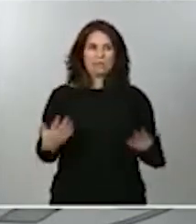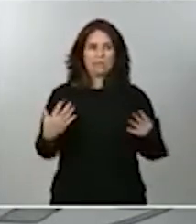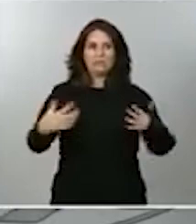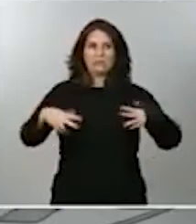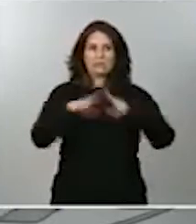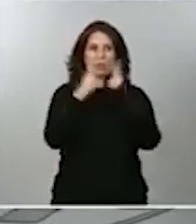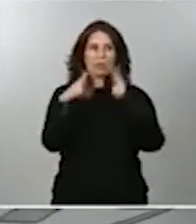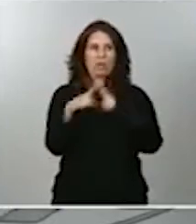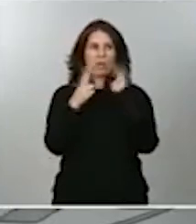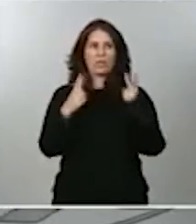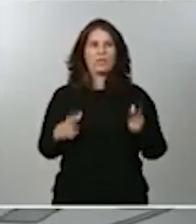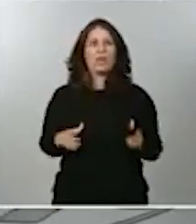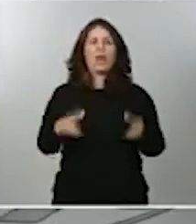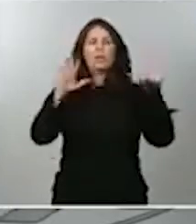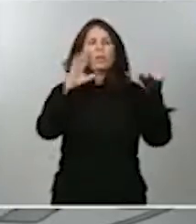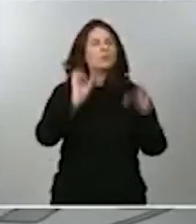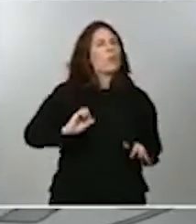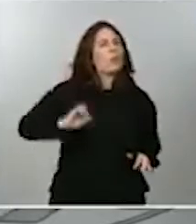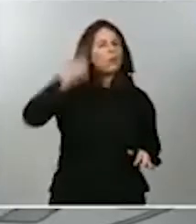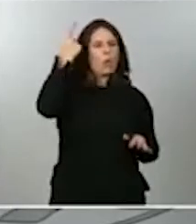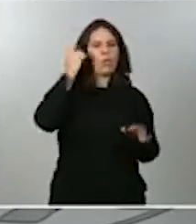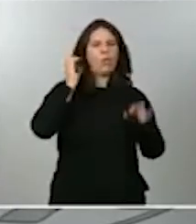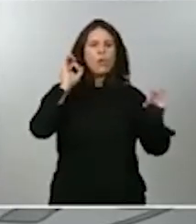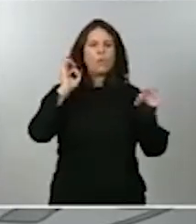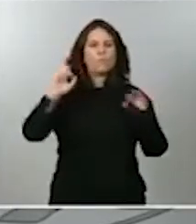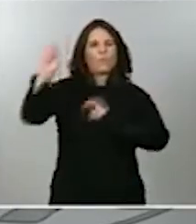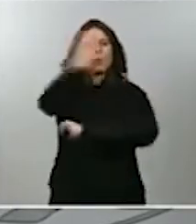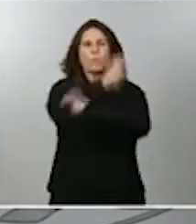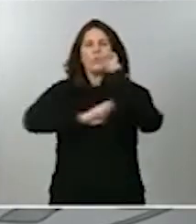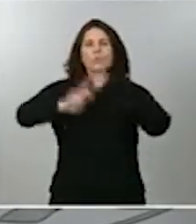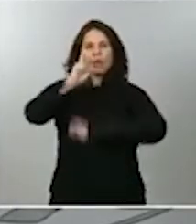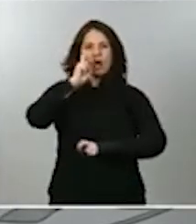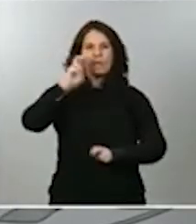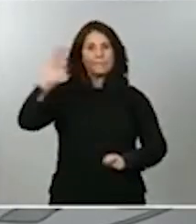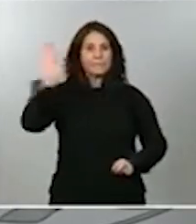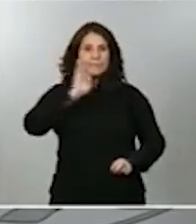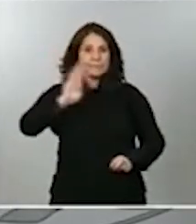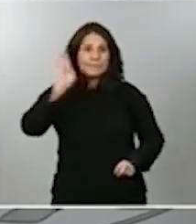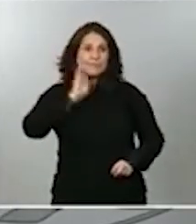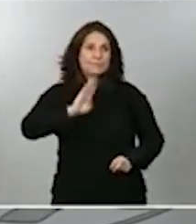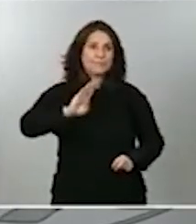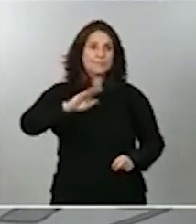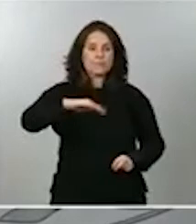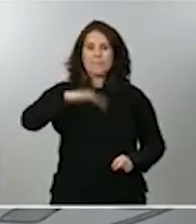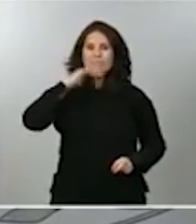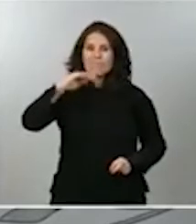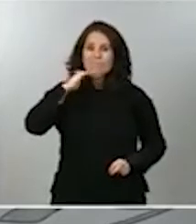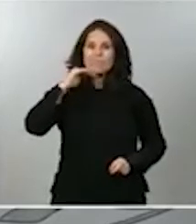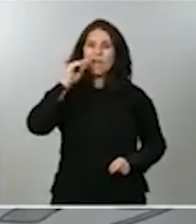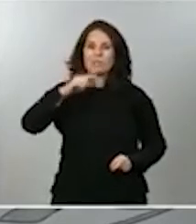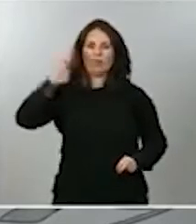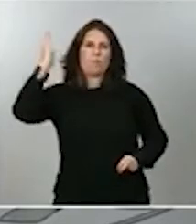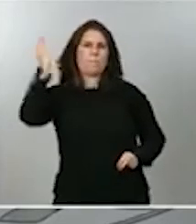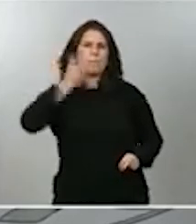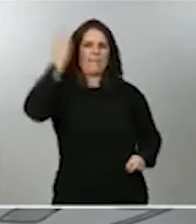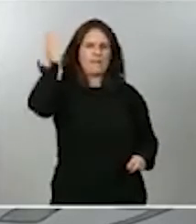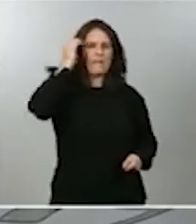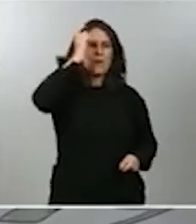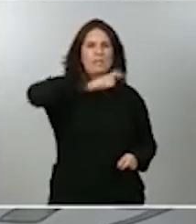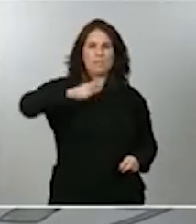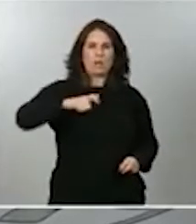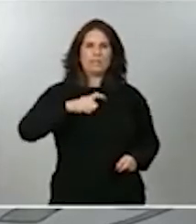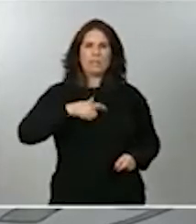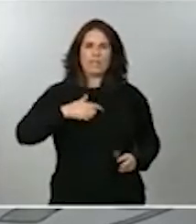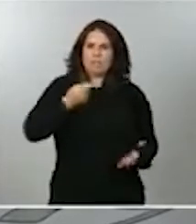pero sobre todo perseguir las prácticas irregulares que suponen un agravio para los contribuyentes que ellos sí cumplen.